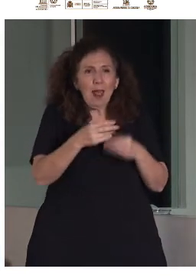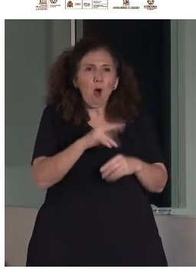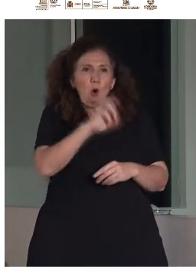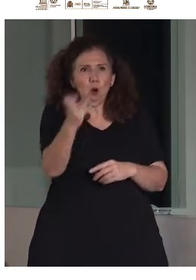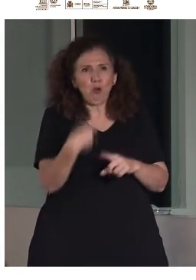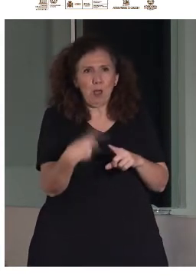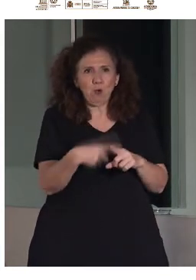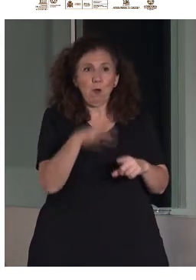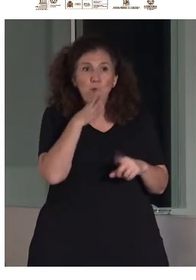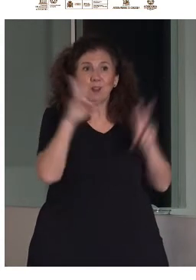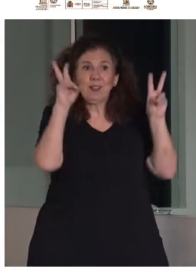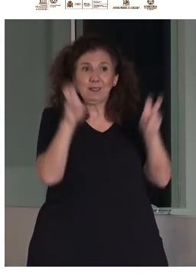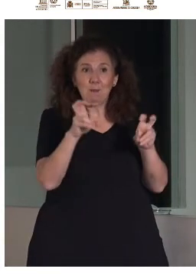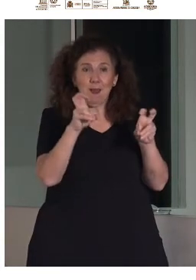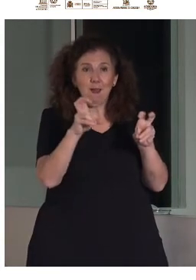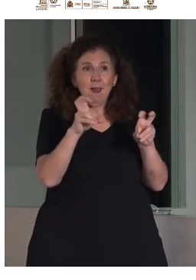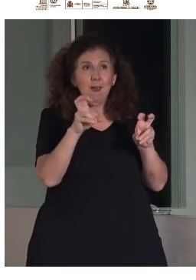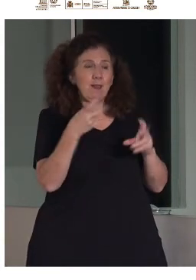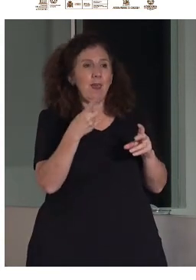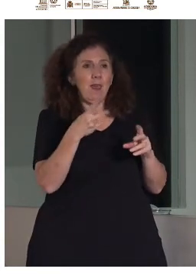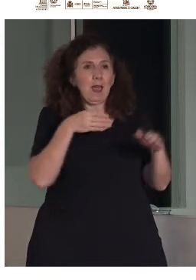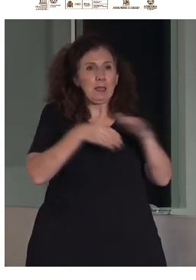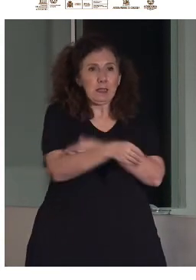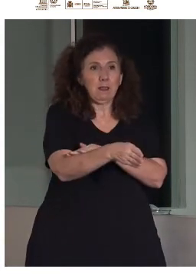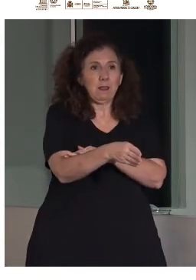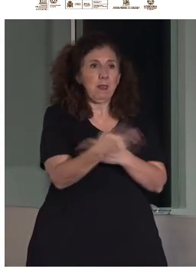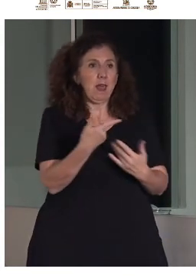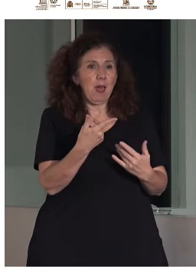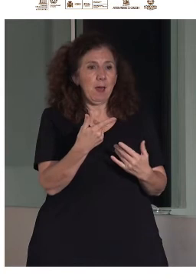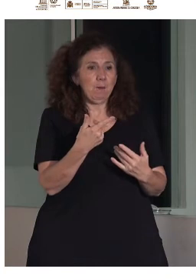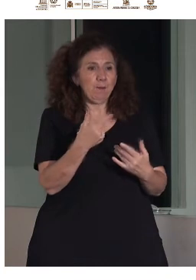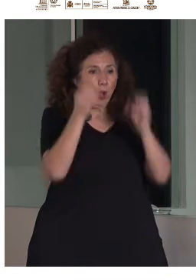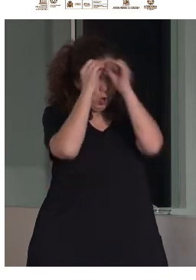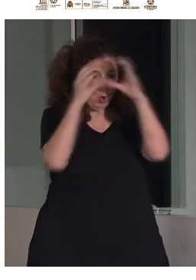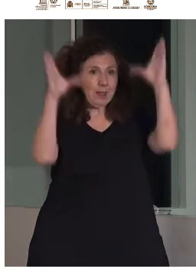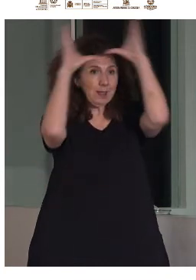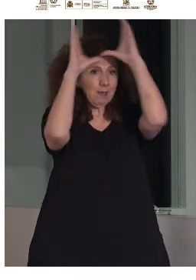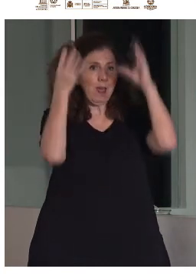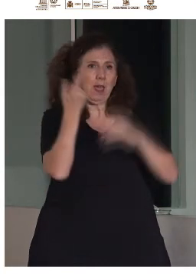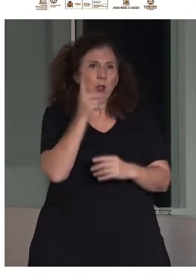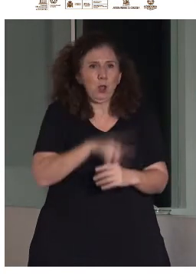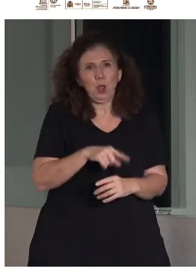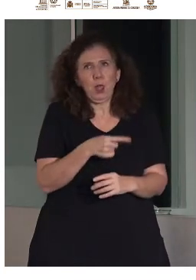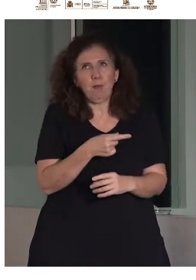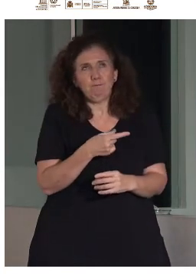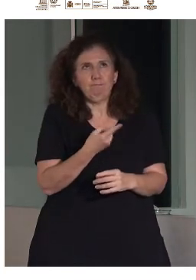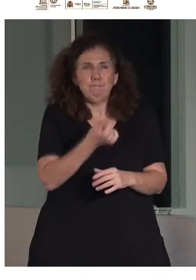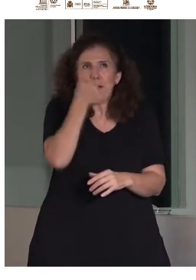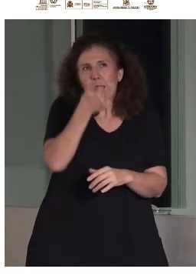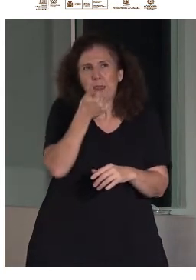una de las asignaturas pendientes, que en los sitios parece que hay más